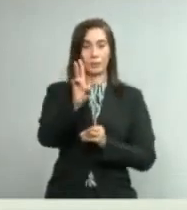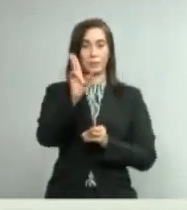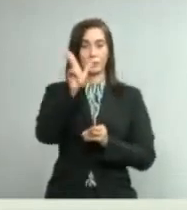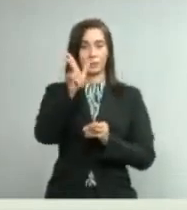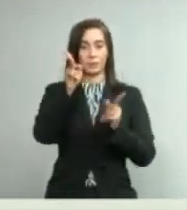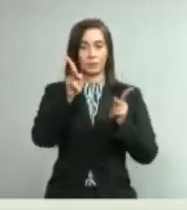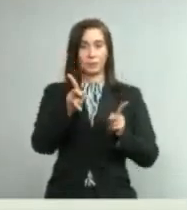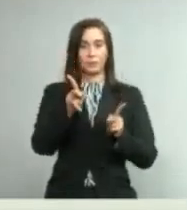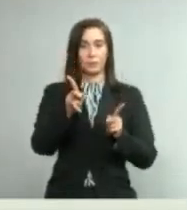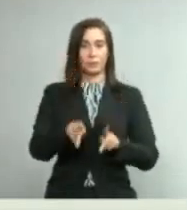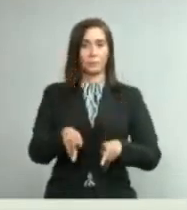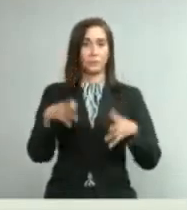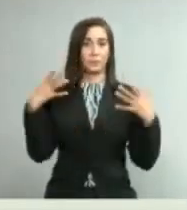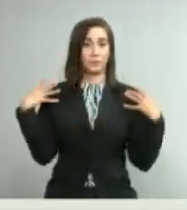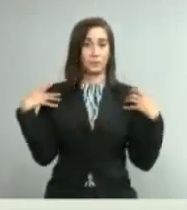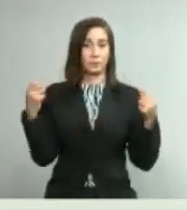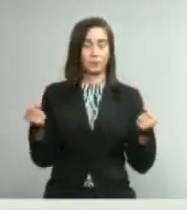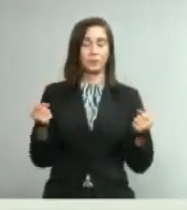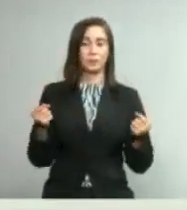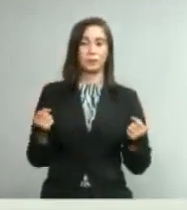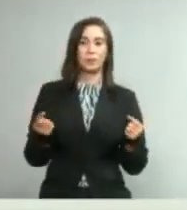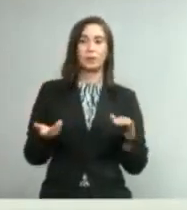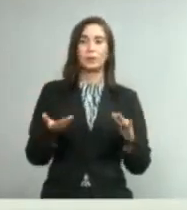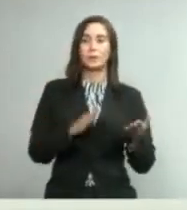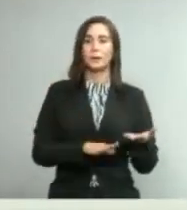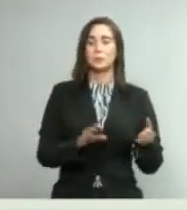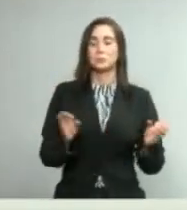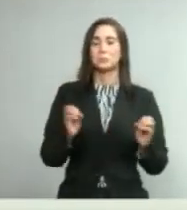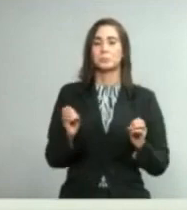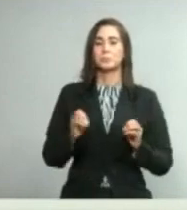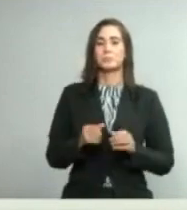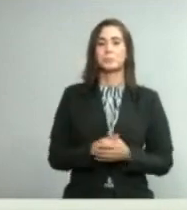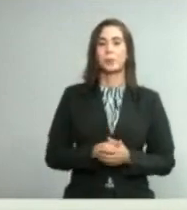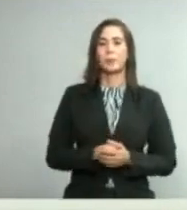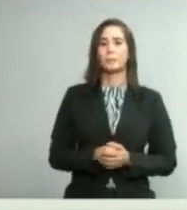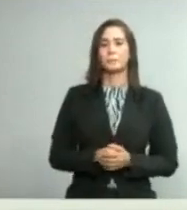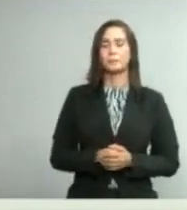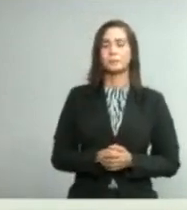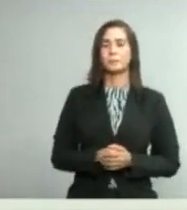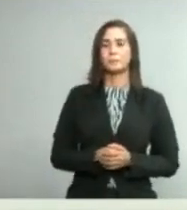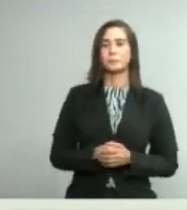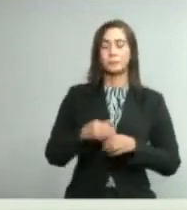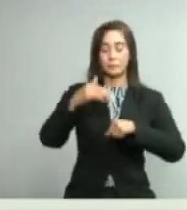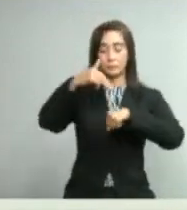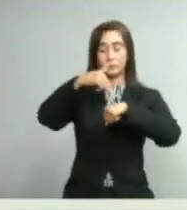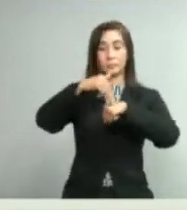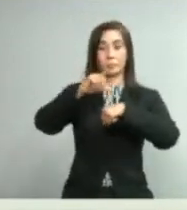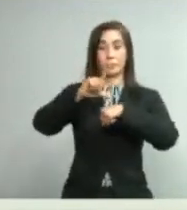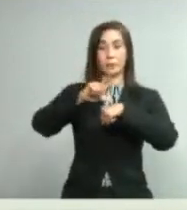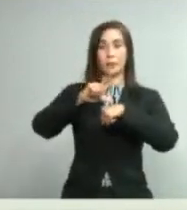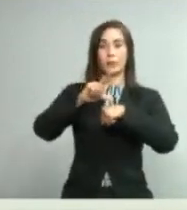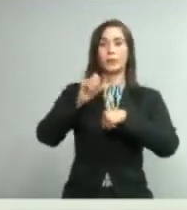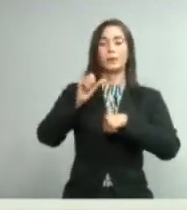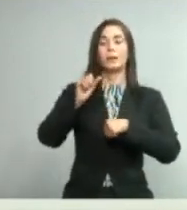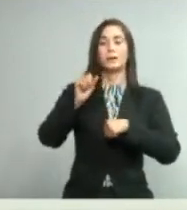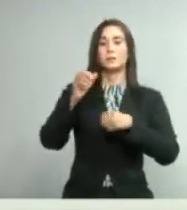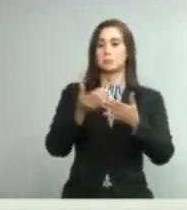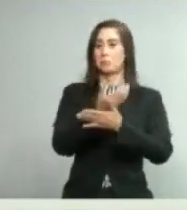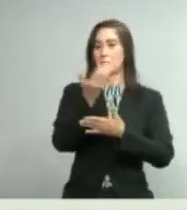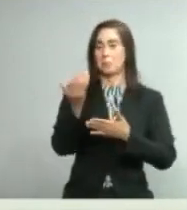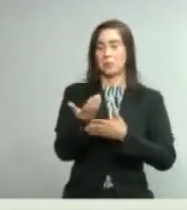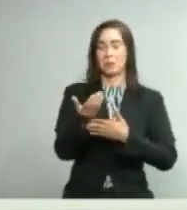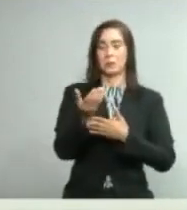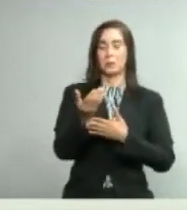recuperados, cero fallecimientos. Monte Plata, cero casos nuevos,